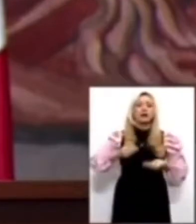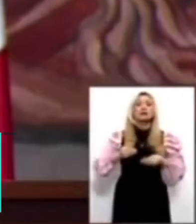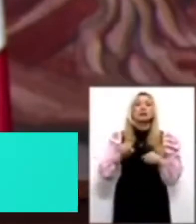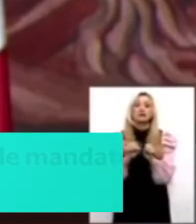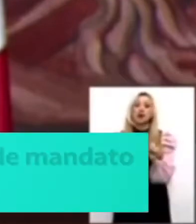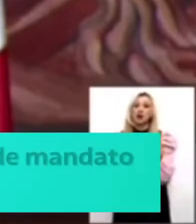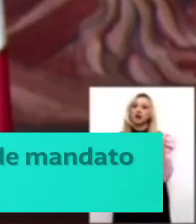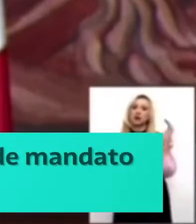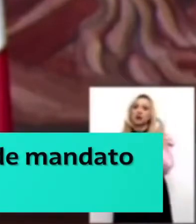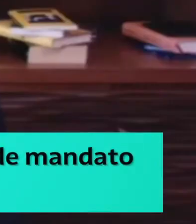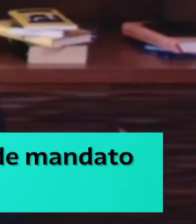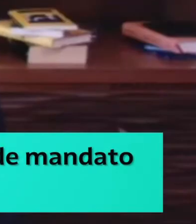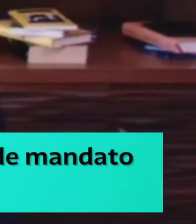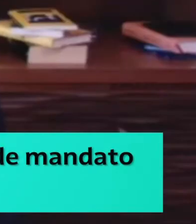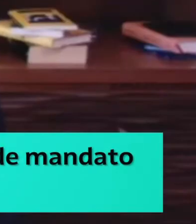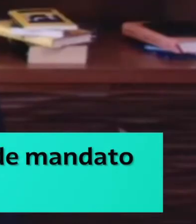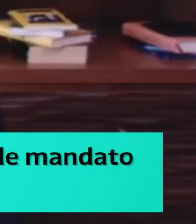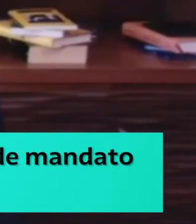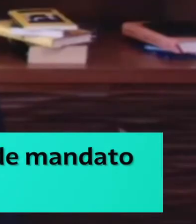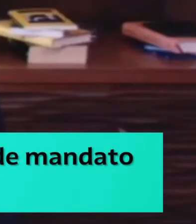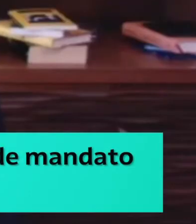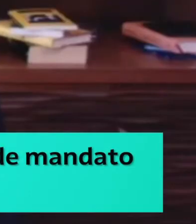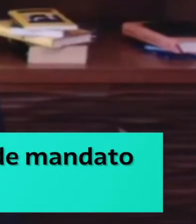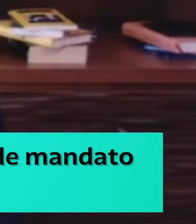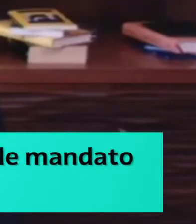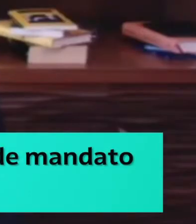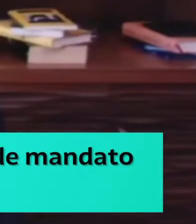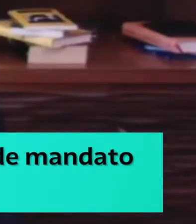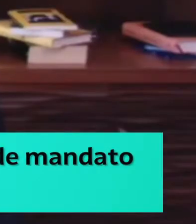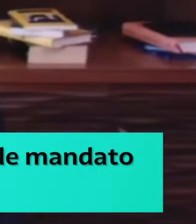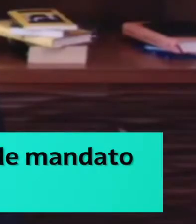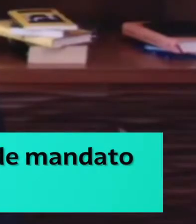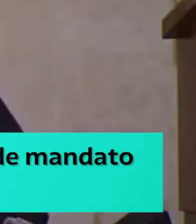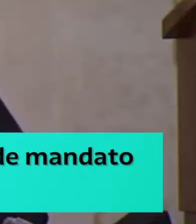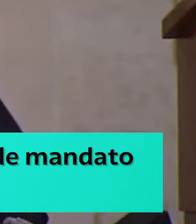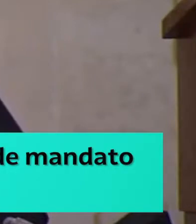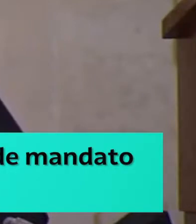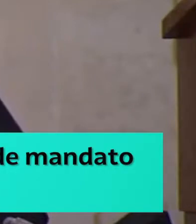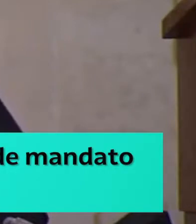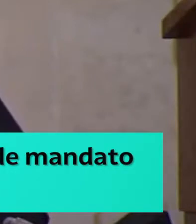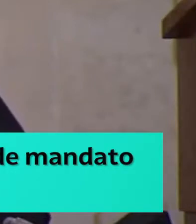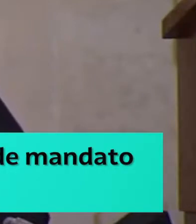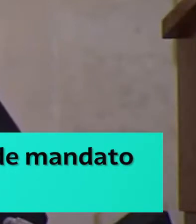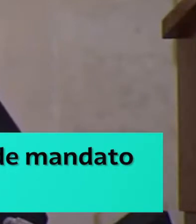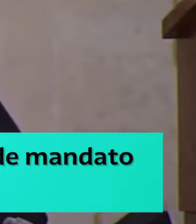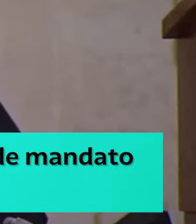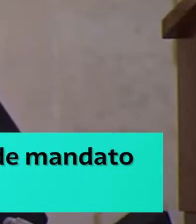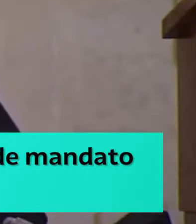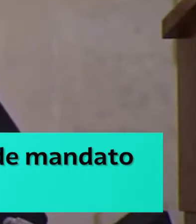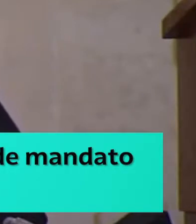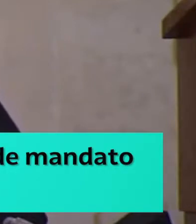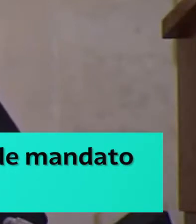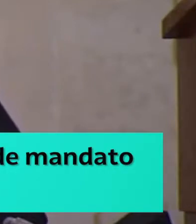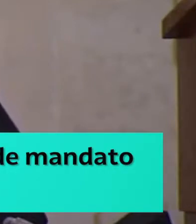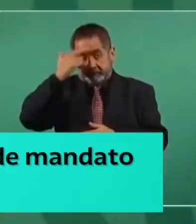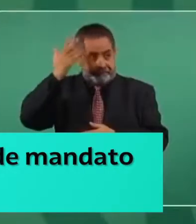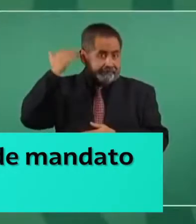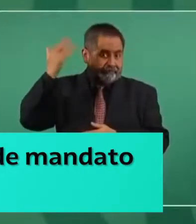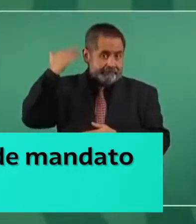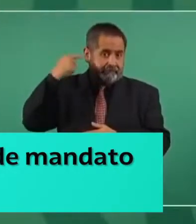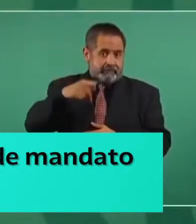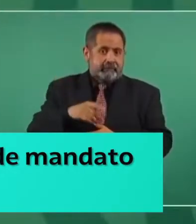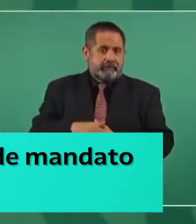de la Suprema Corte de Justicia de la Nación y el Consejo de la Judicatura Federal, porque la mayoría fueron nombrados en el antiguo régimen.